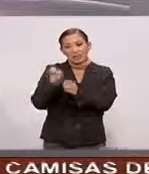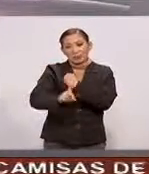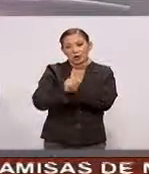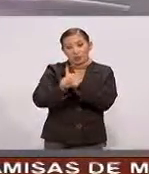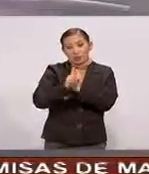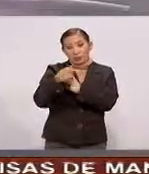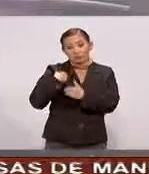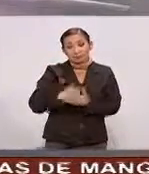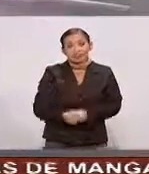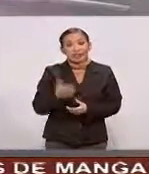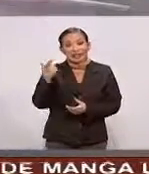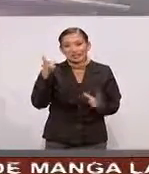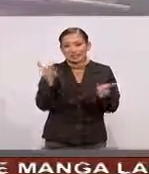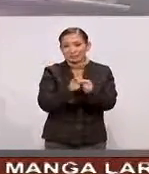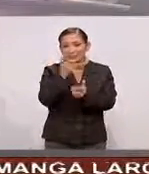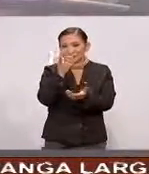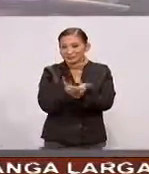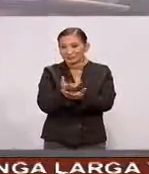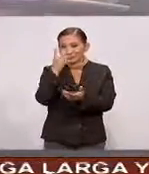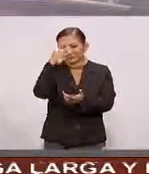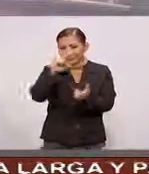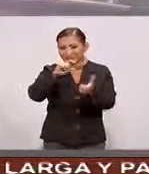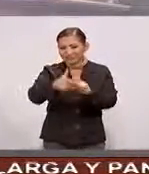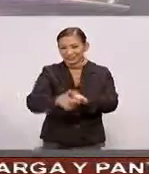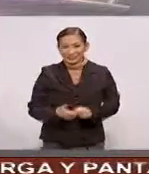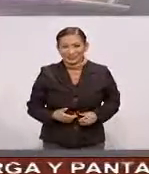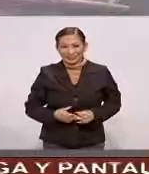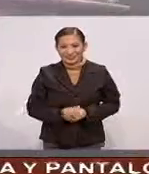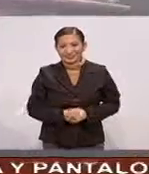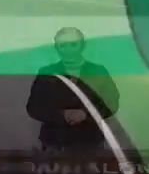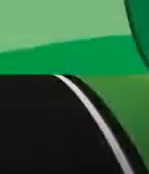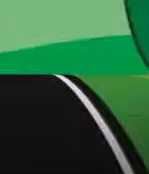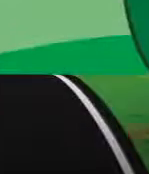nueva realidad Vamos a hacer una pausa Esto es México al día